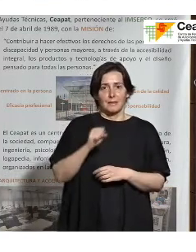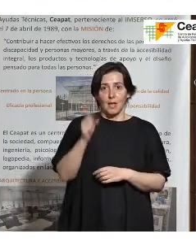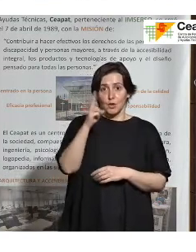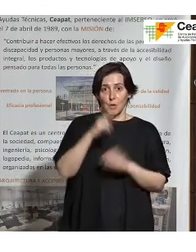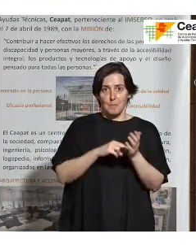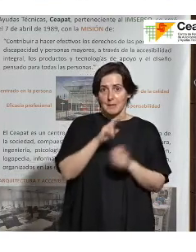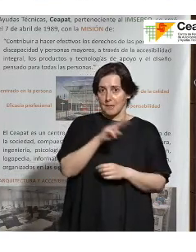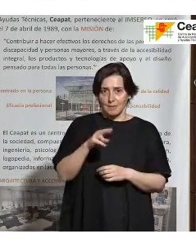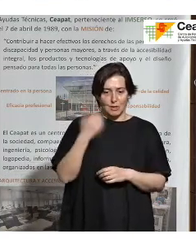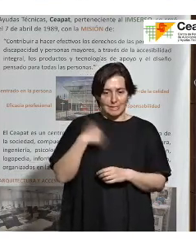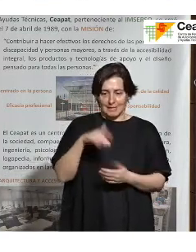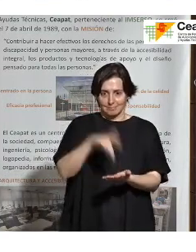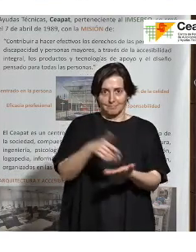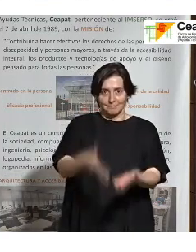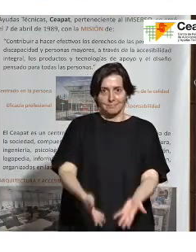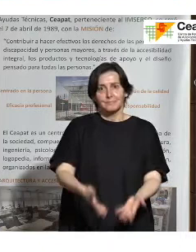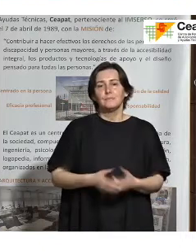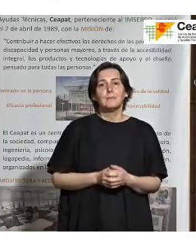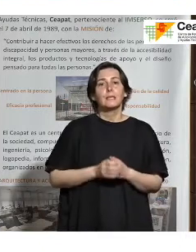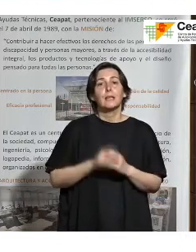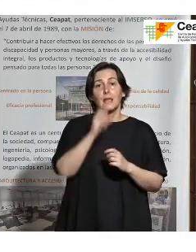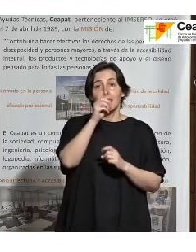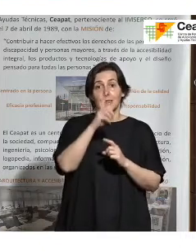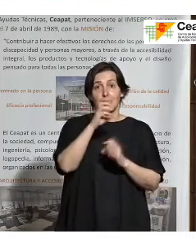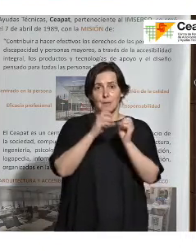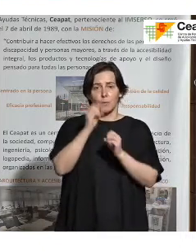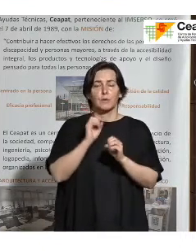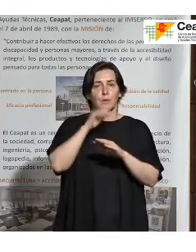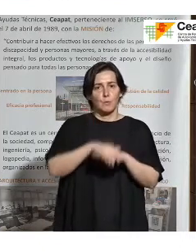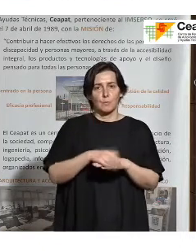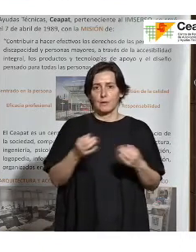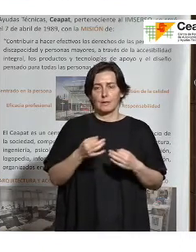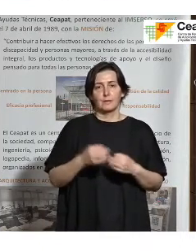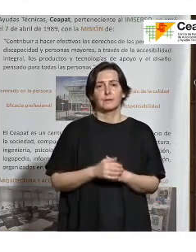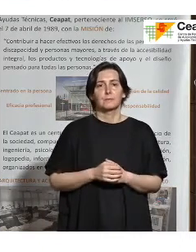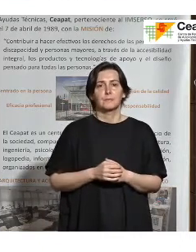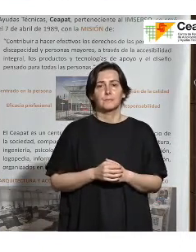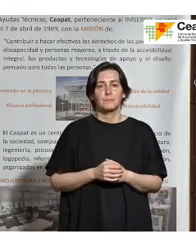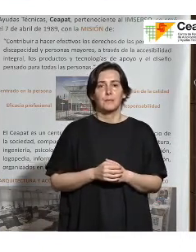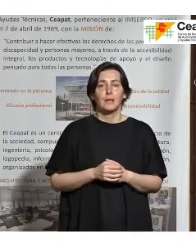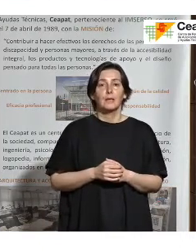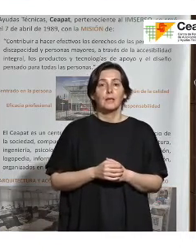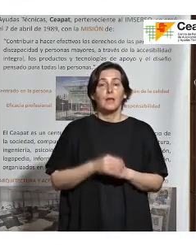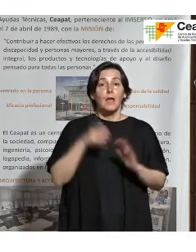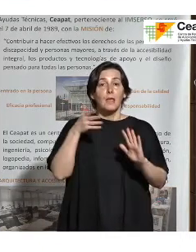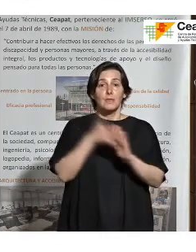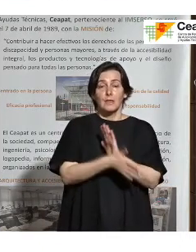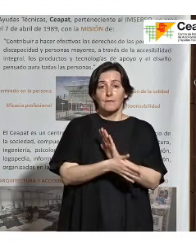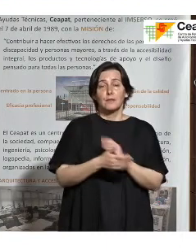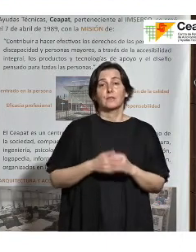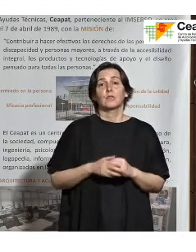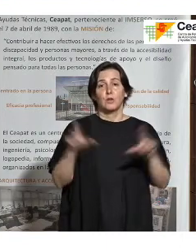2022 y tendremos que cumplir al 100% todos estos requisitos. Bueno, esta es la definición del servicio de